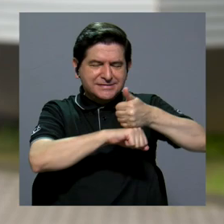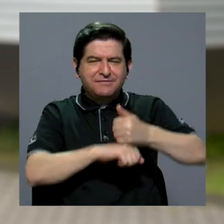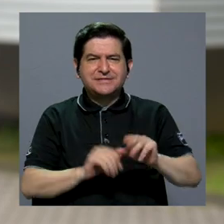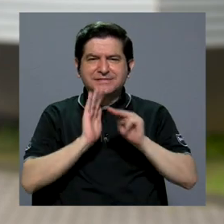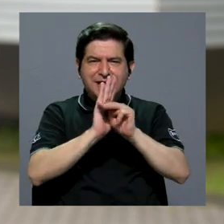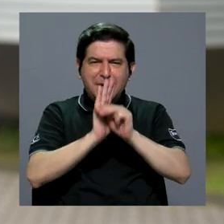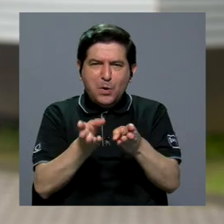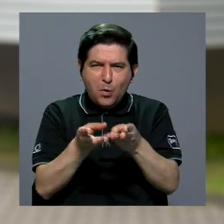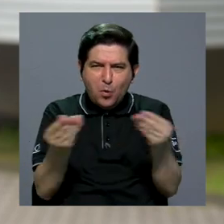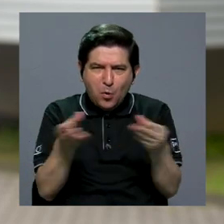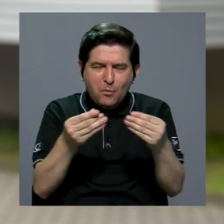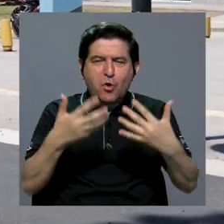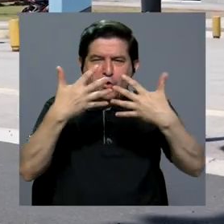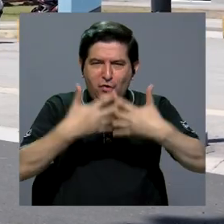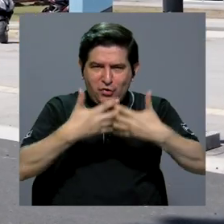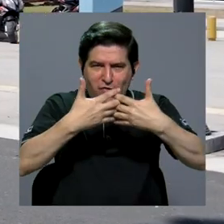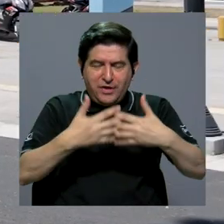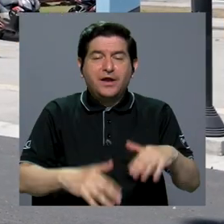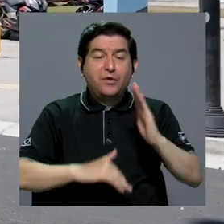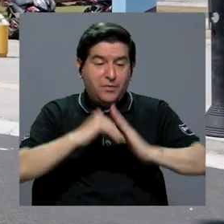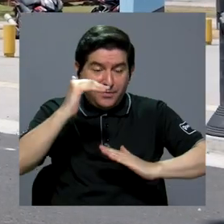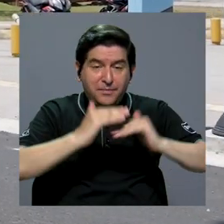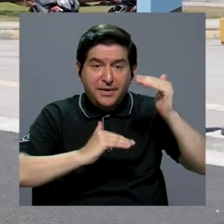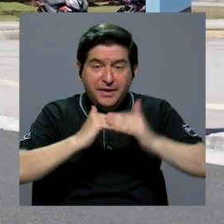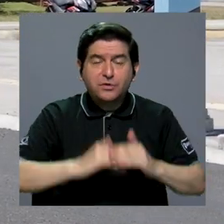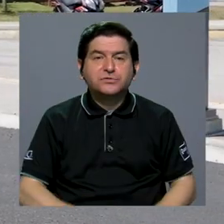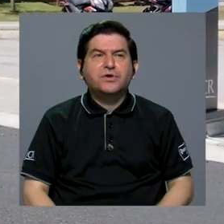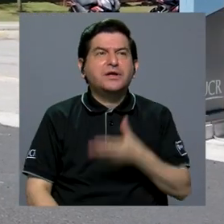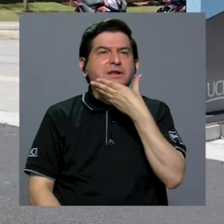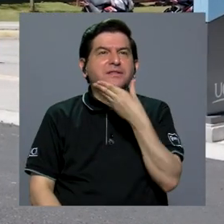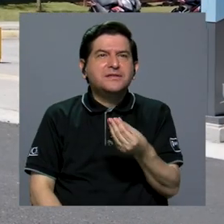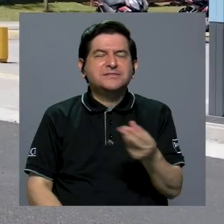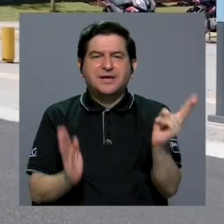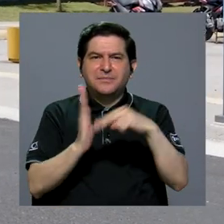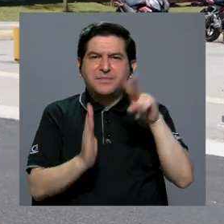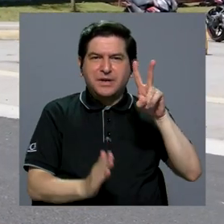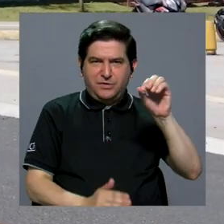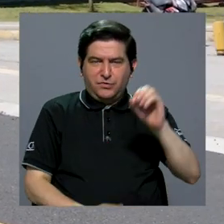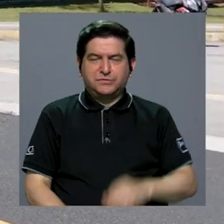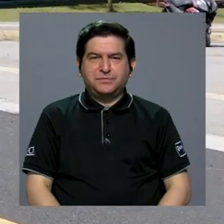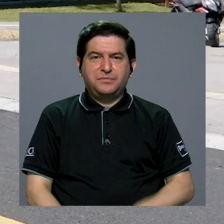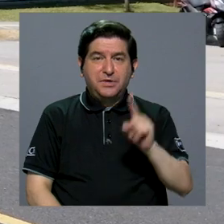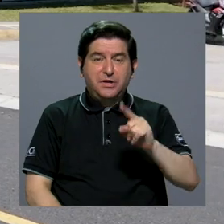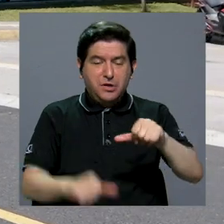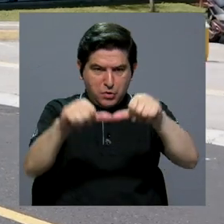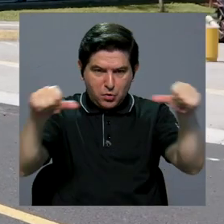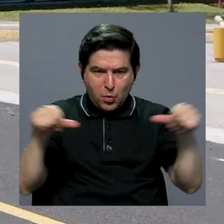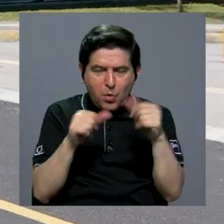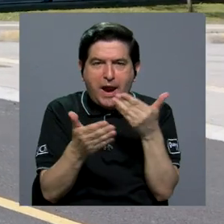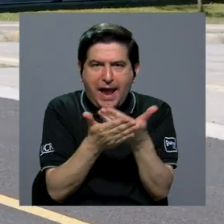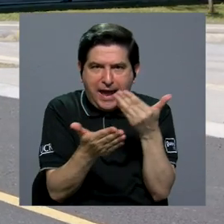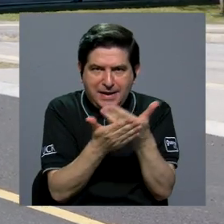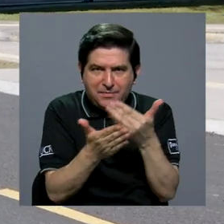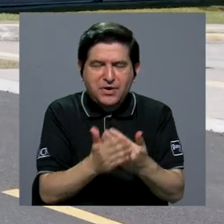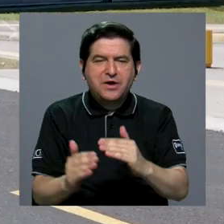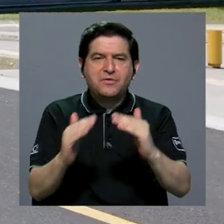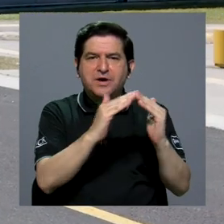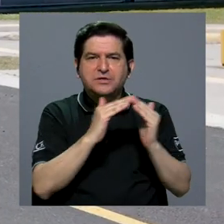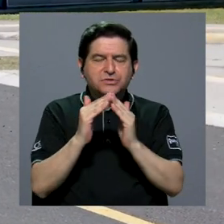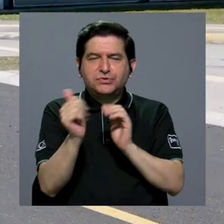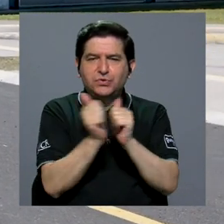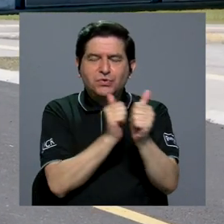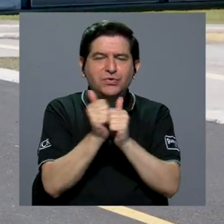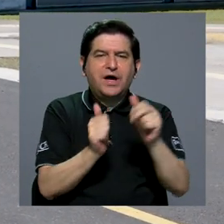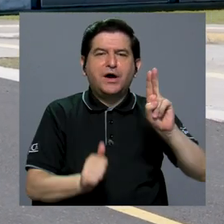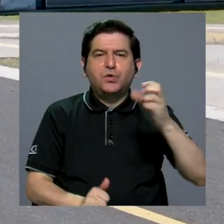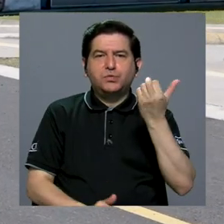modelo de producción en planta y construimos en diciembre del año 2020 un tramo de prueba en la Ciudad Deportiva de